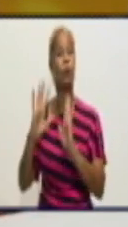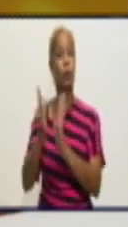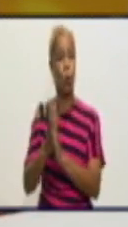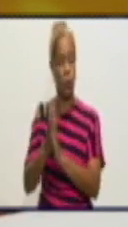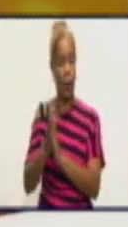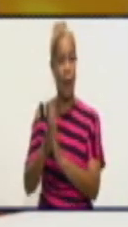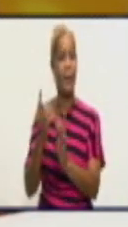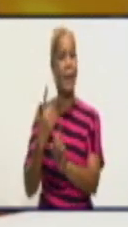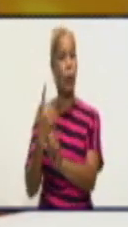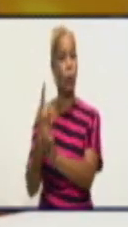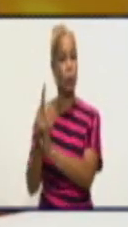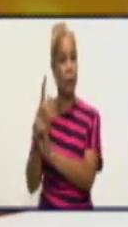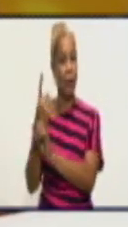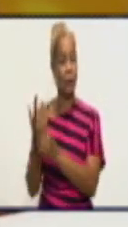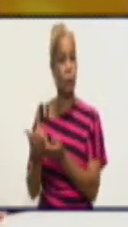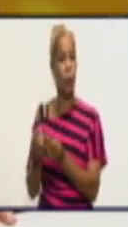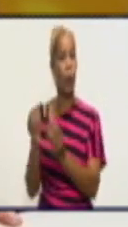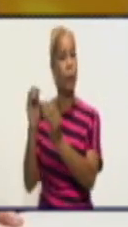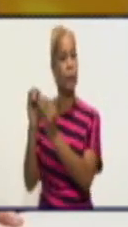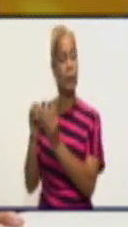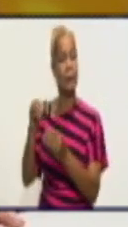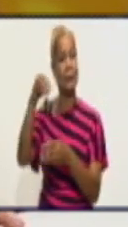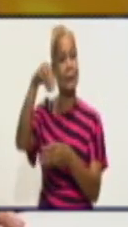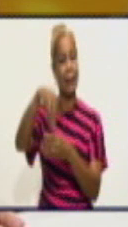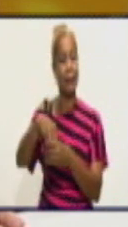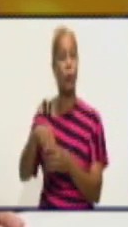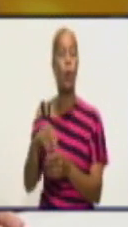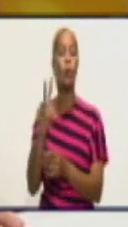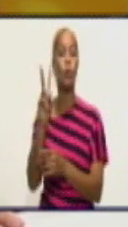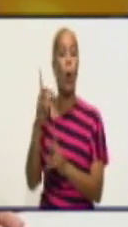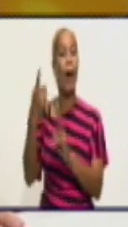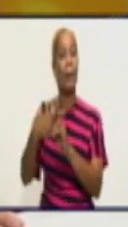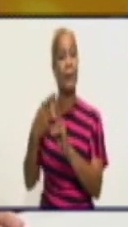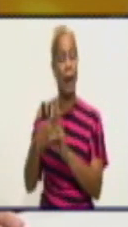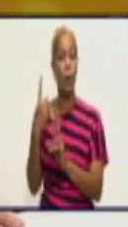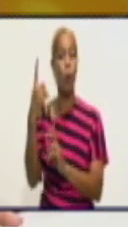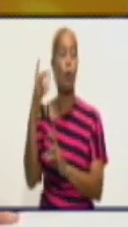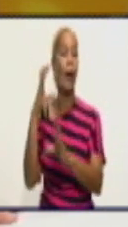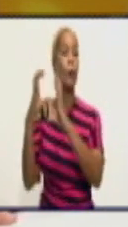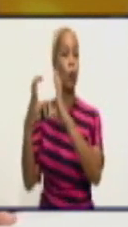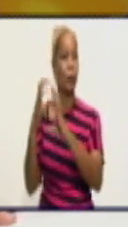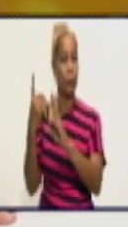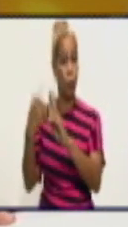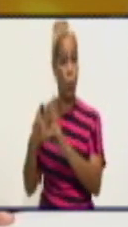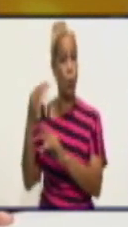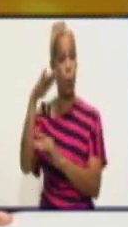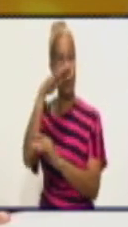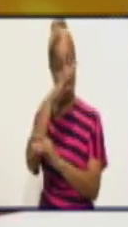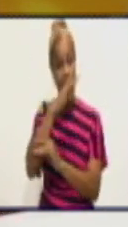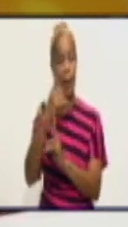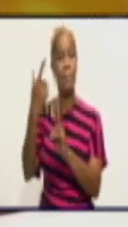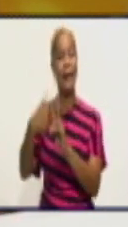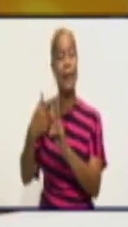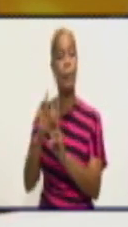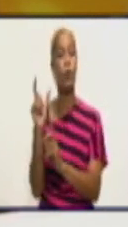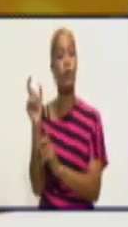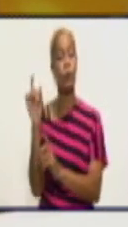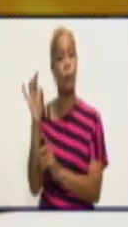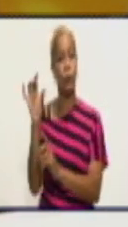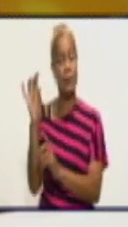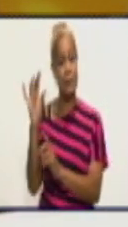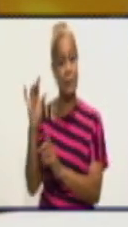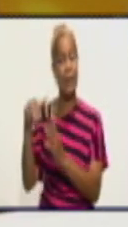autóctona, correspondiendo dos a Bayamo, uno a Cautocristo y uno a Guisa. Bayamo, en los últimos 15 días, reporta